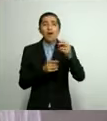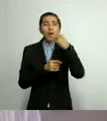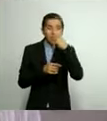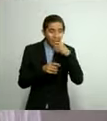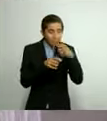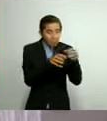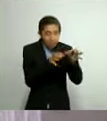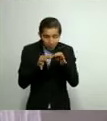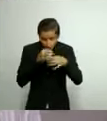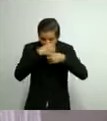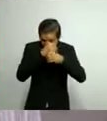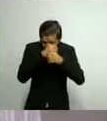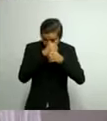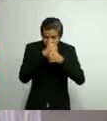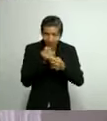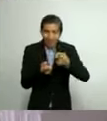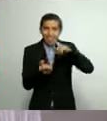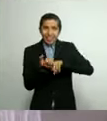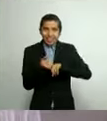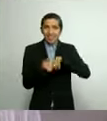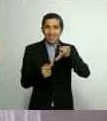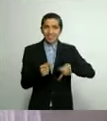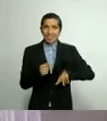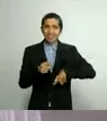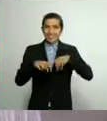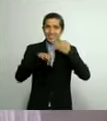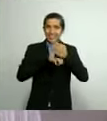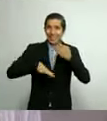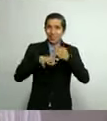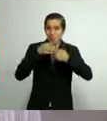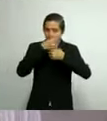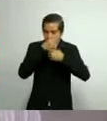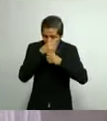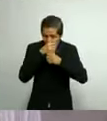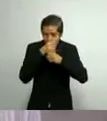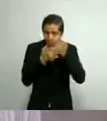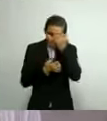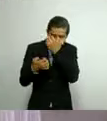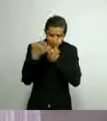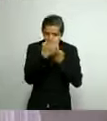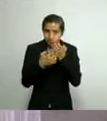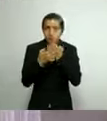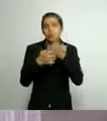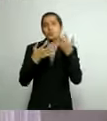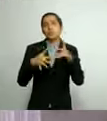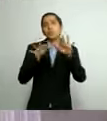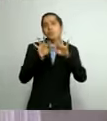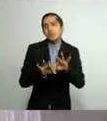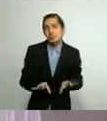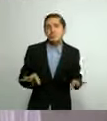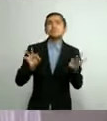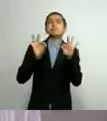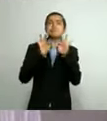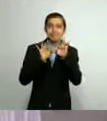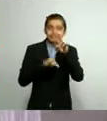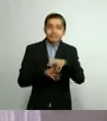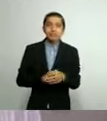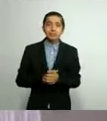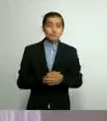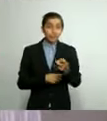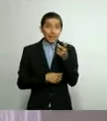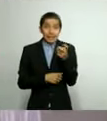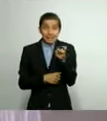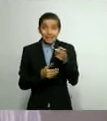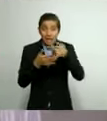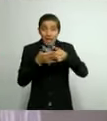Salud Pública del Gobierno del Estado que ha tenido un papel muy relevante. A estos héroes